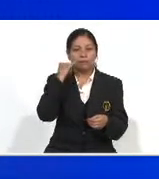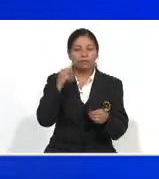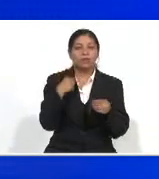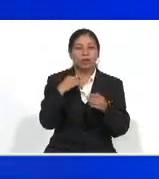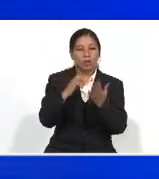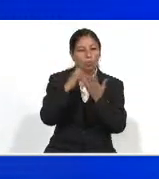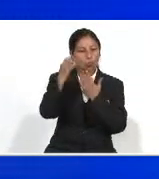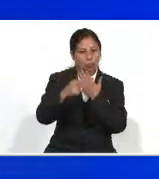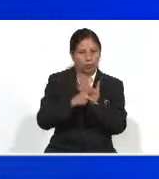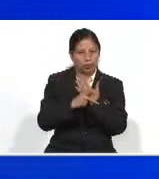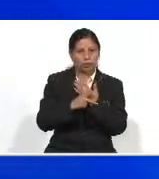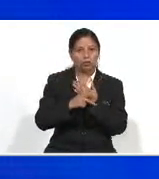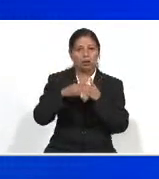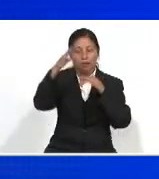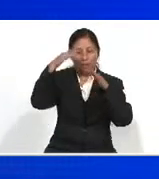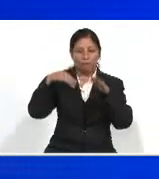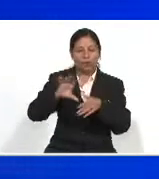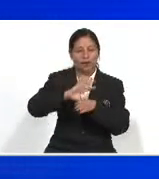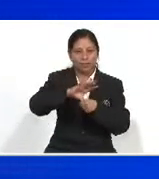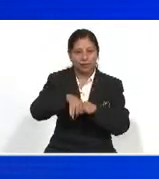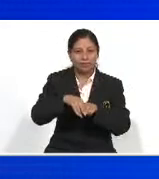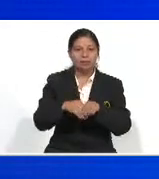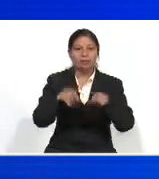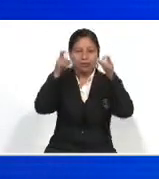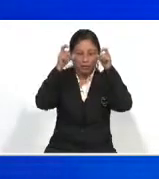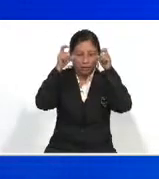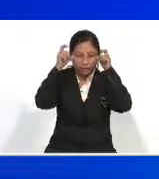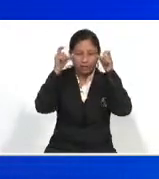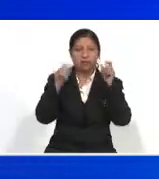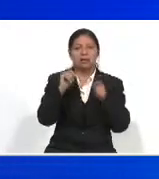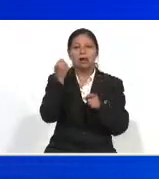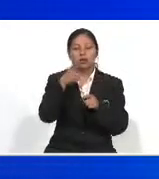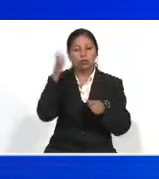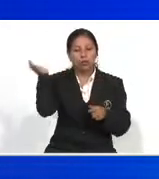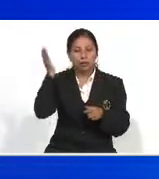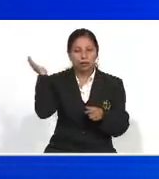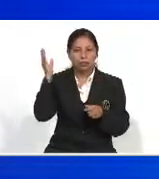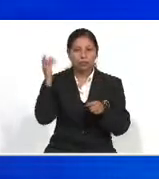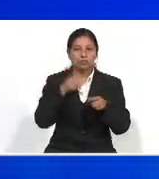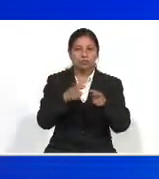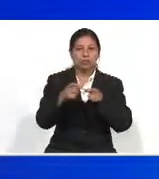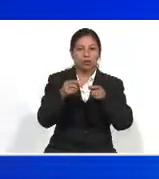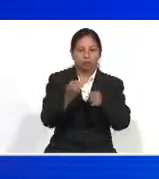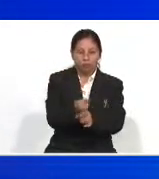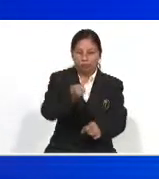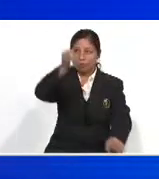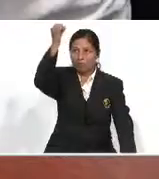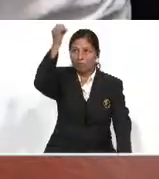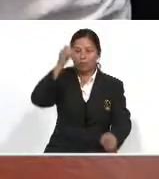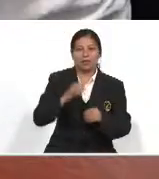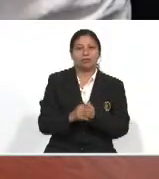proyectos de bambú De la embajada de China-Taiwán Para promover alguna capacitación Para el manejo del bambú en el sector